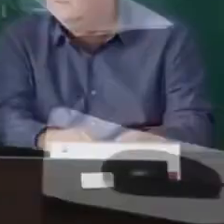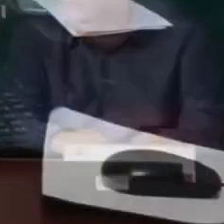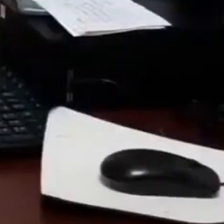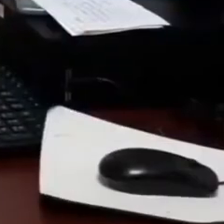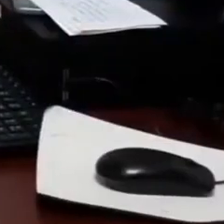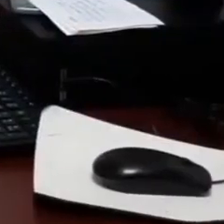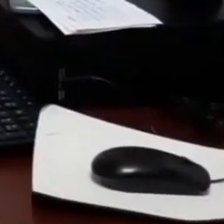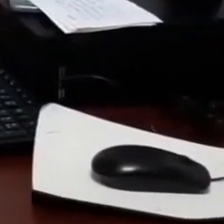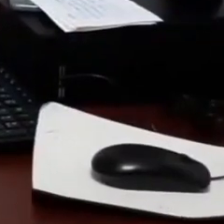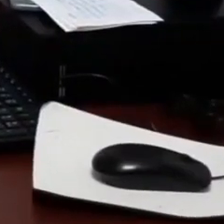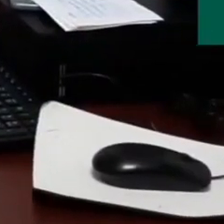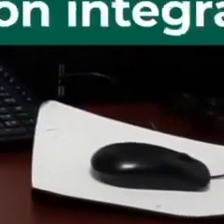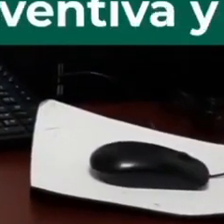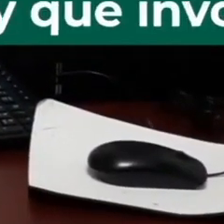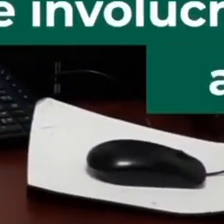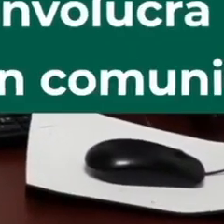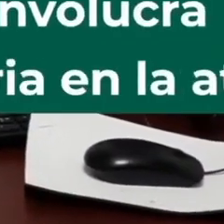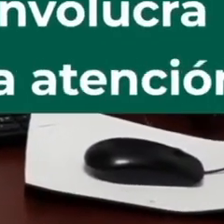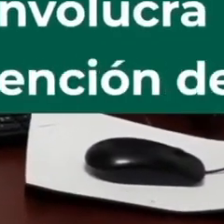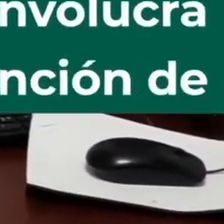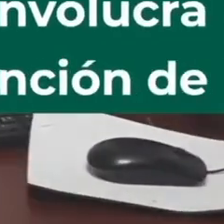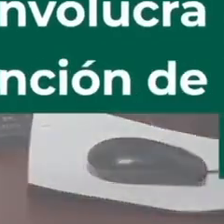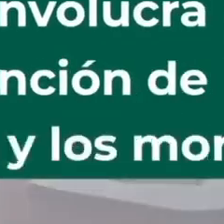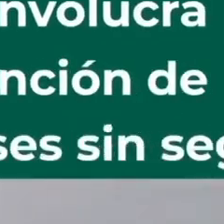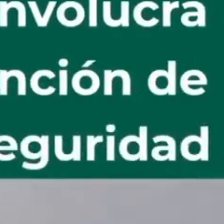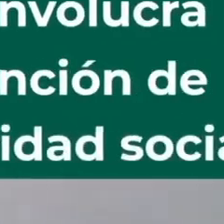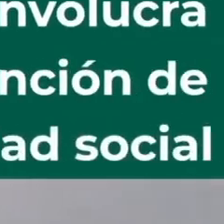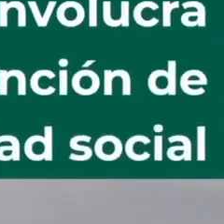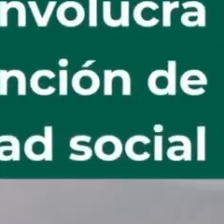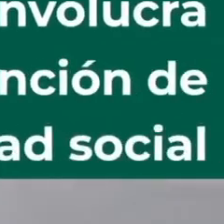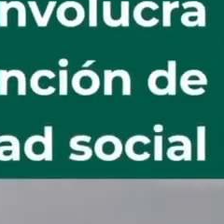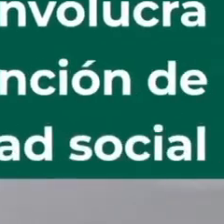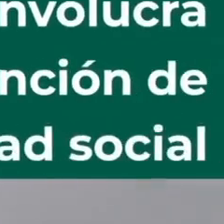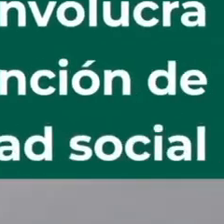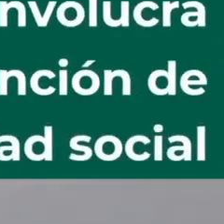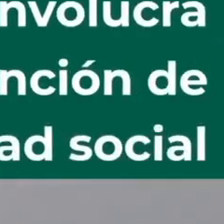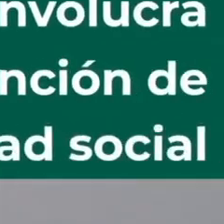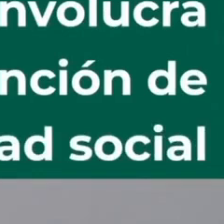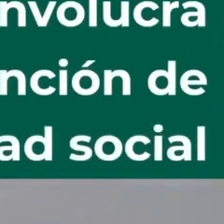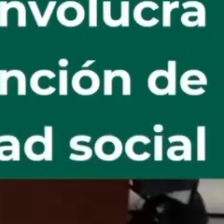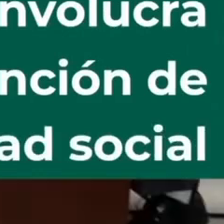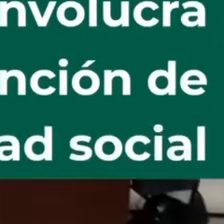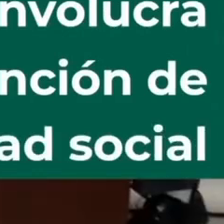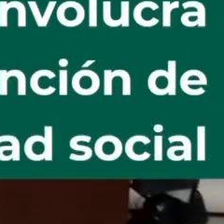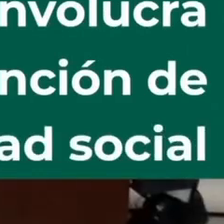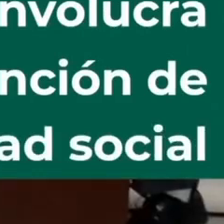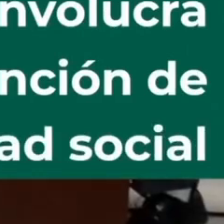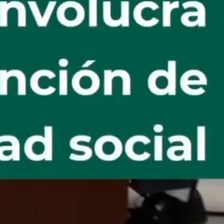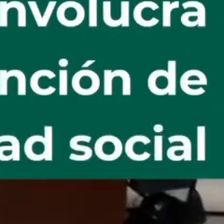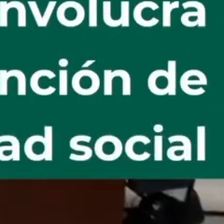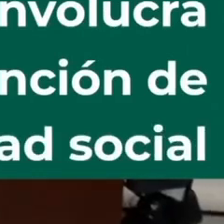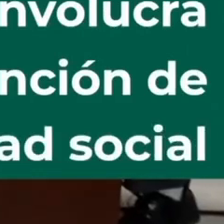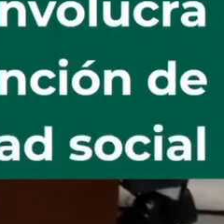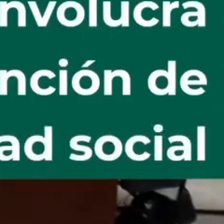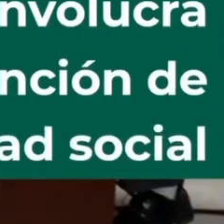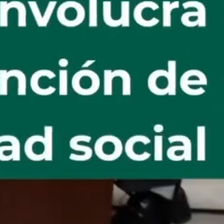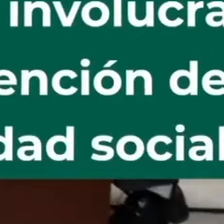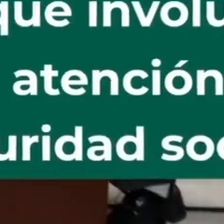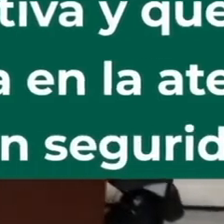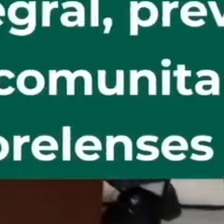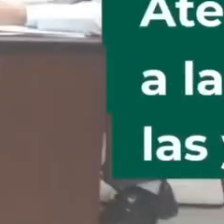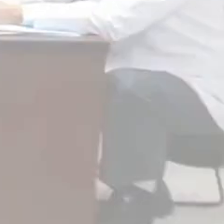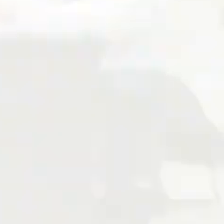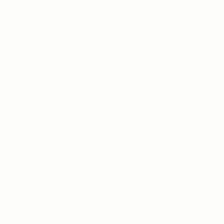-Bienestar, modelo basado en la atención integral, preventiva y que involucra a la acción comunitaria en la atención de las y los morelenses sin